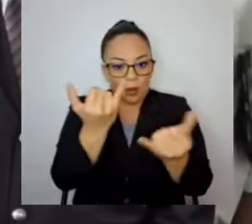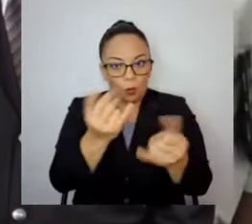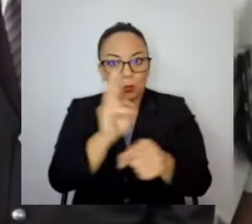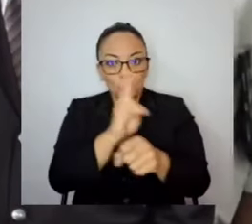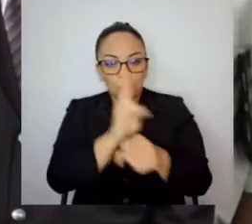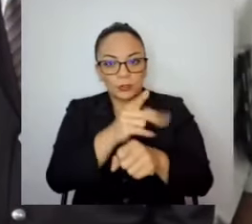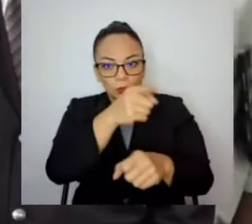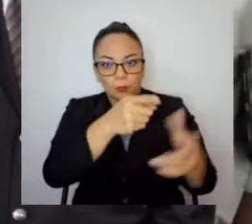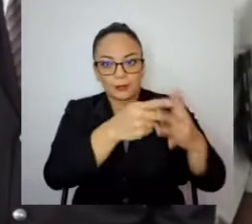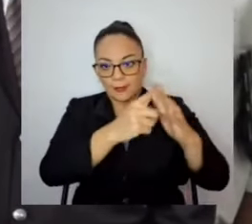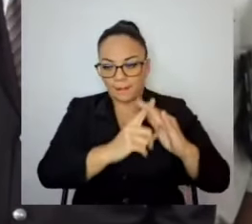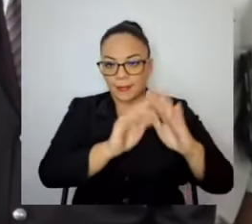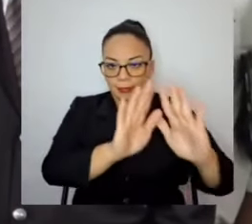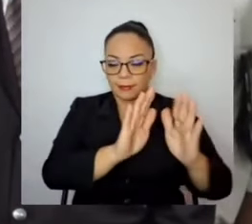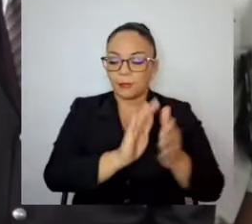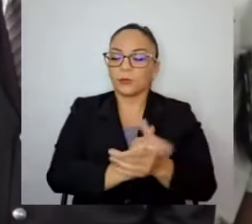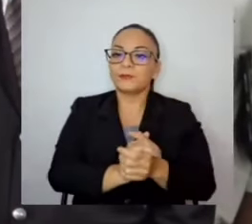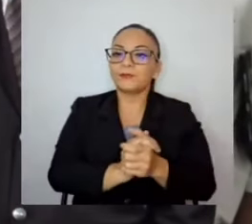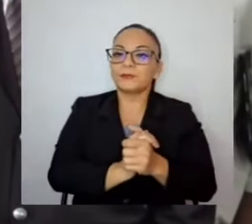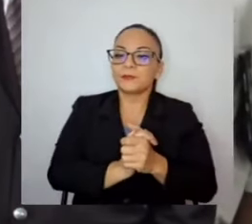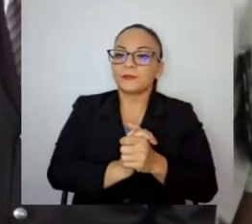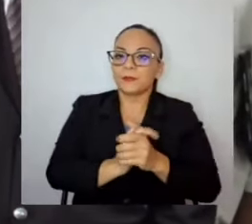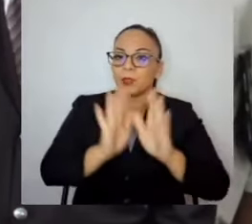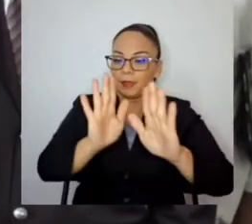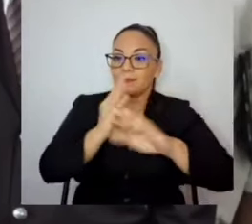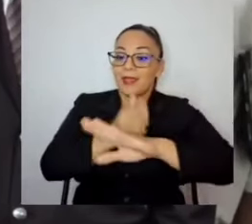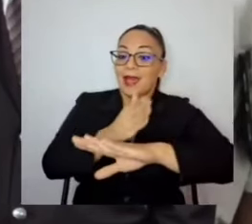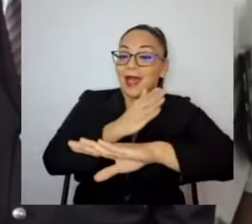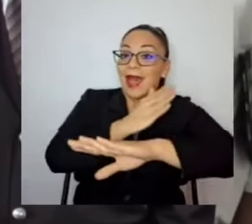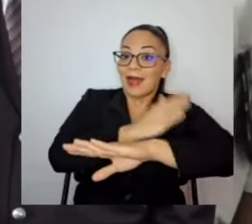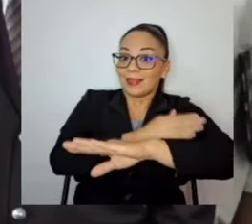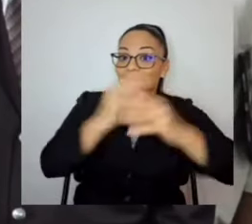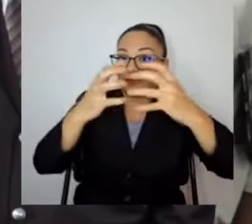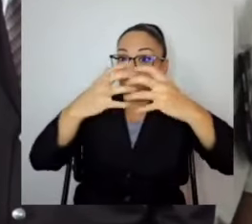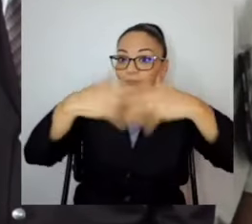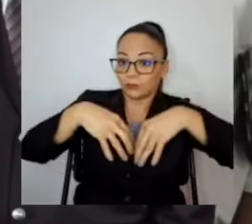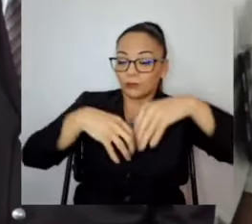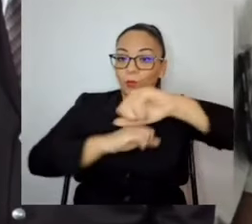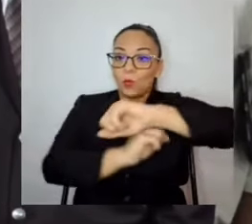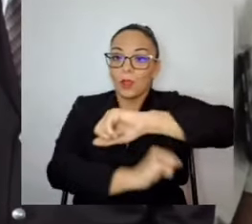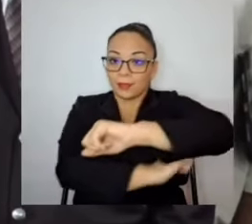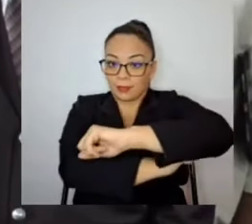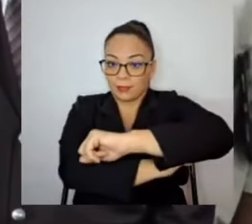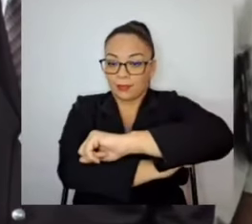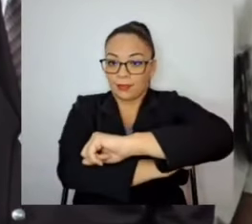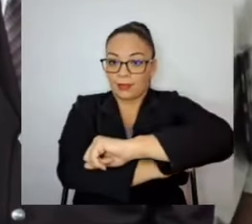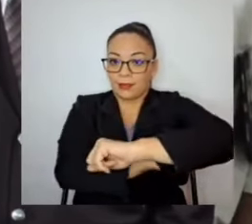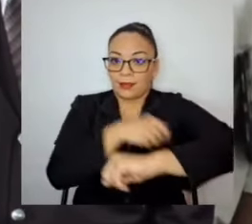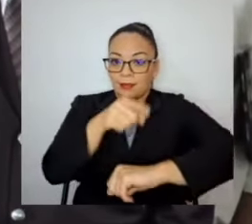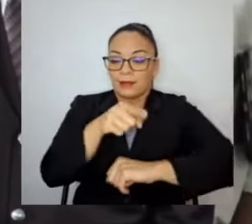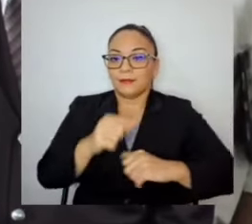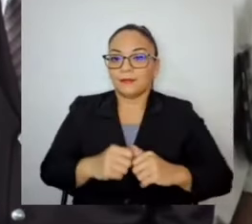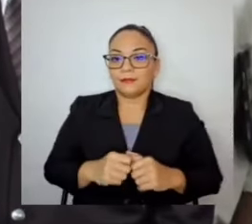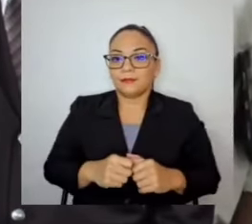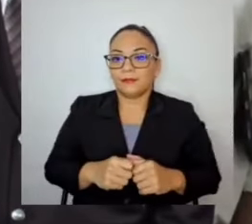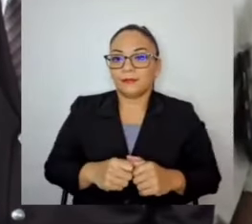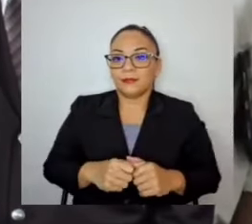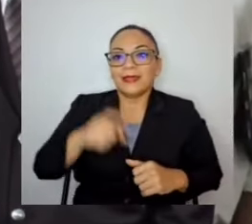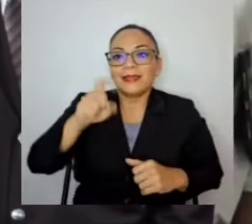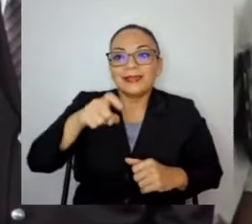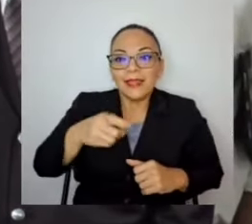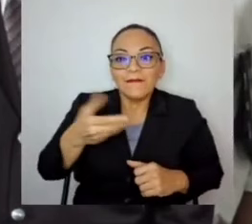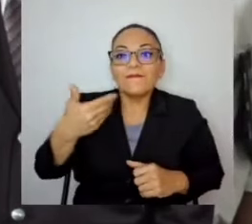Antes de haber demolido el puente este, se debió haber hecho